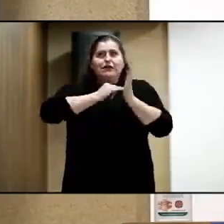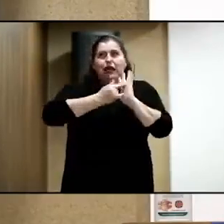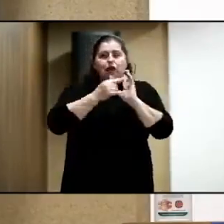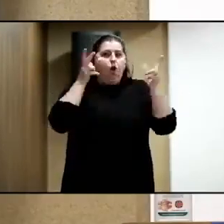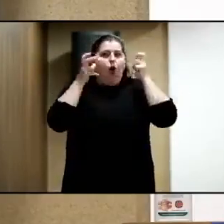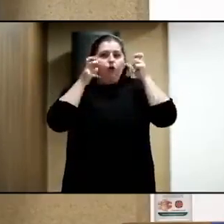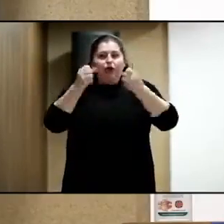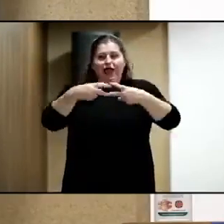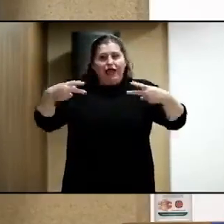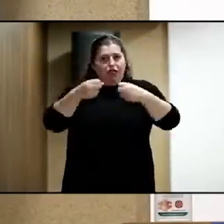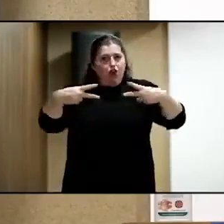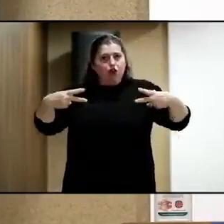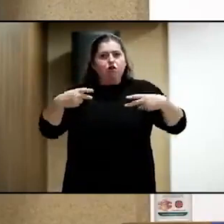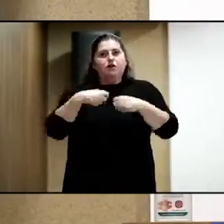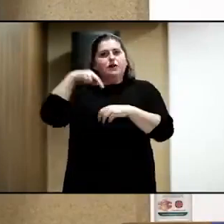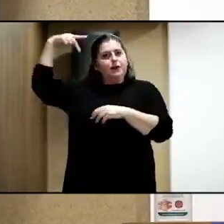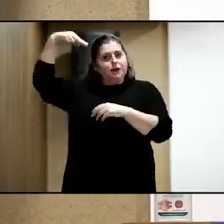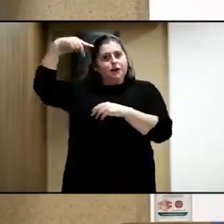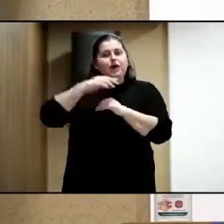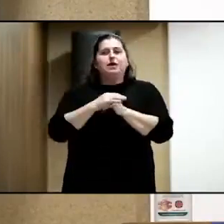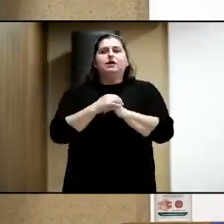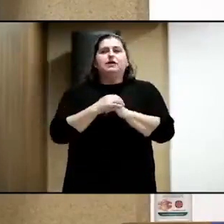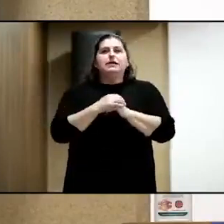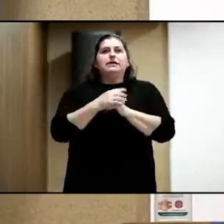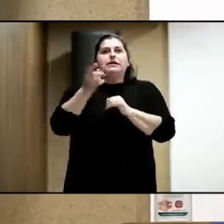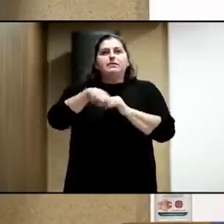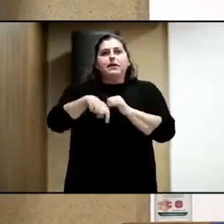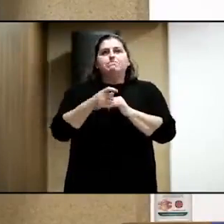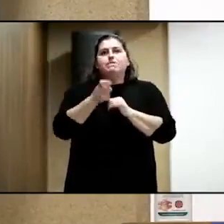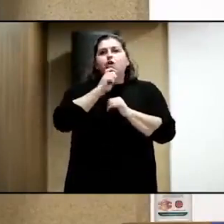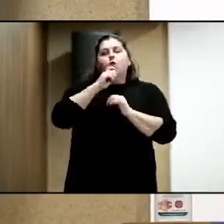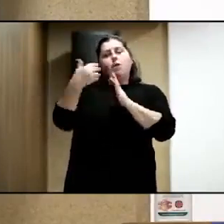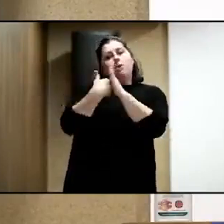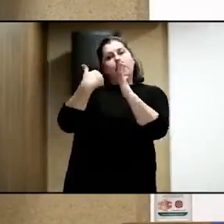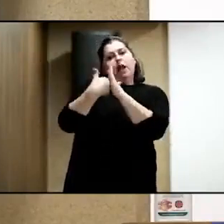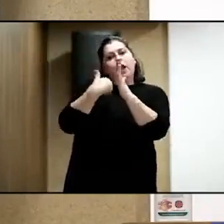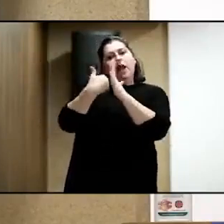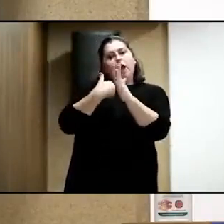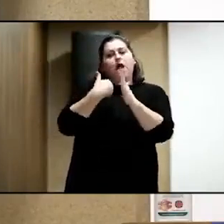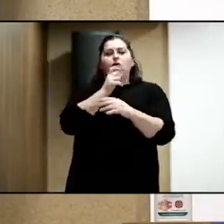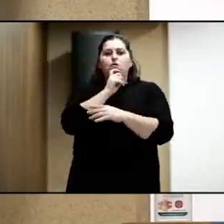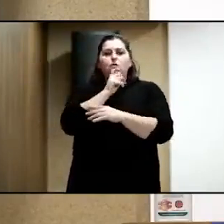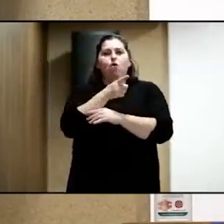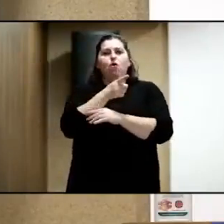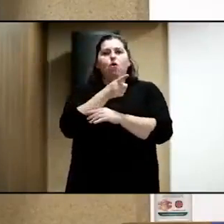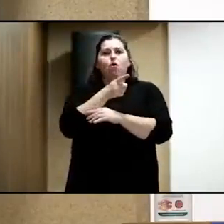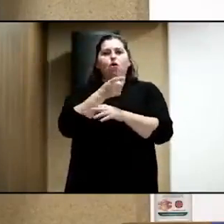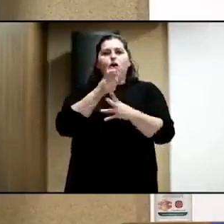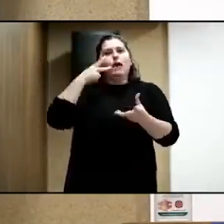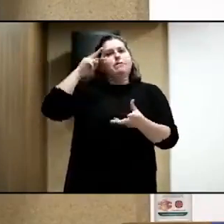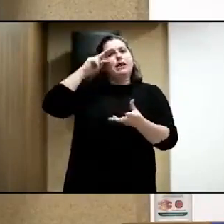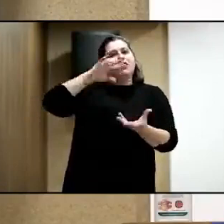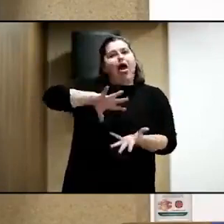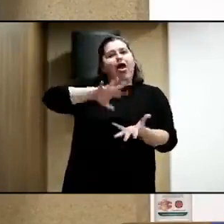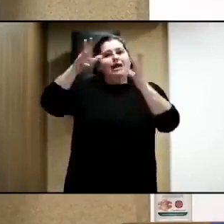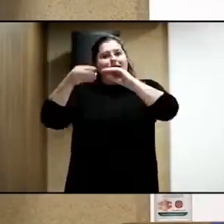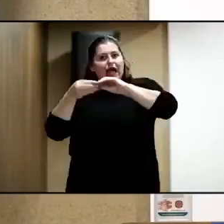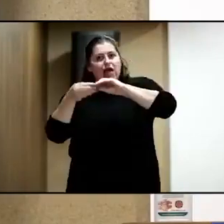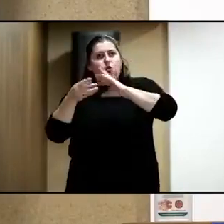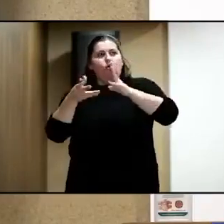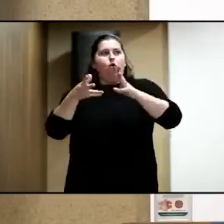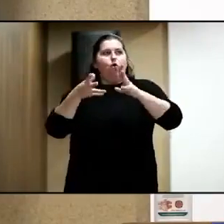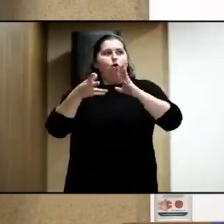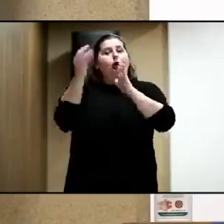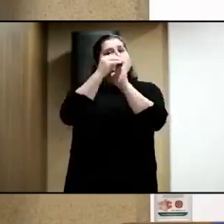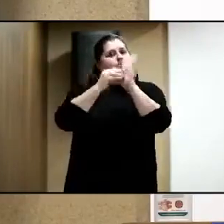audiodescripción, que nos van a contar un poco también la experiencia de adaptar o adoptar